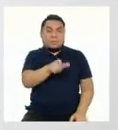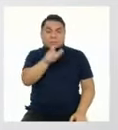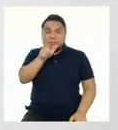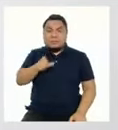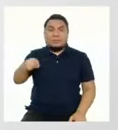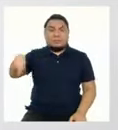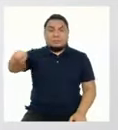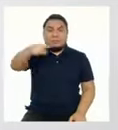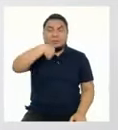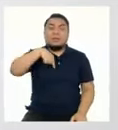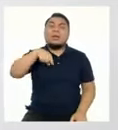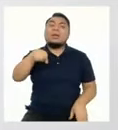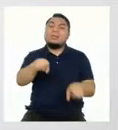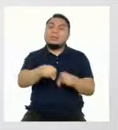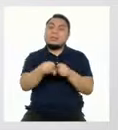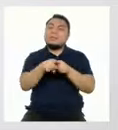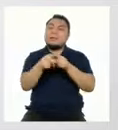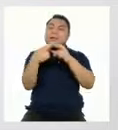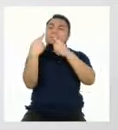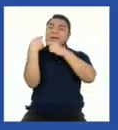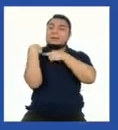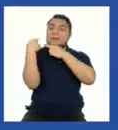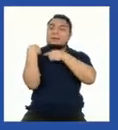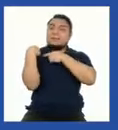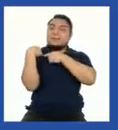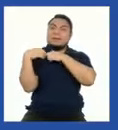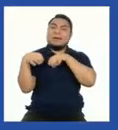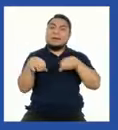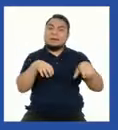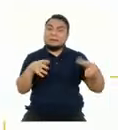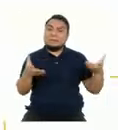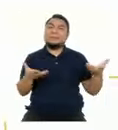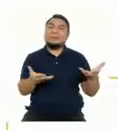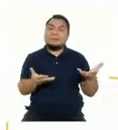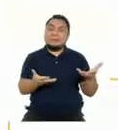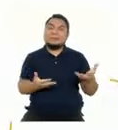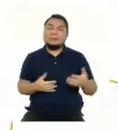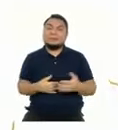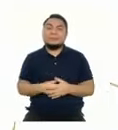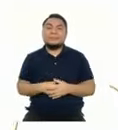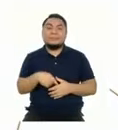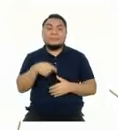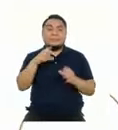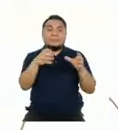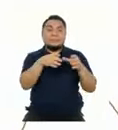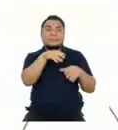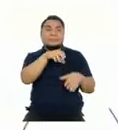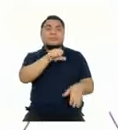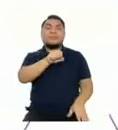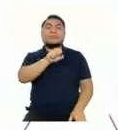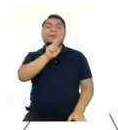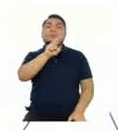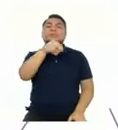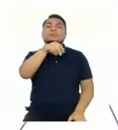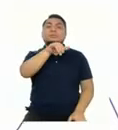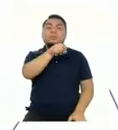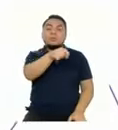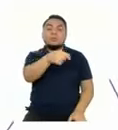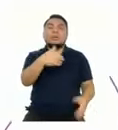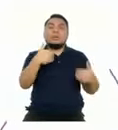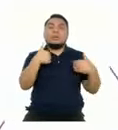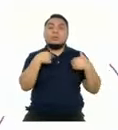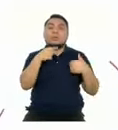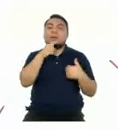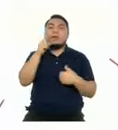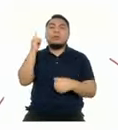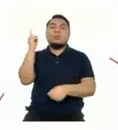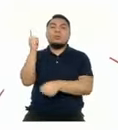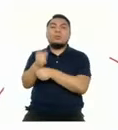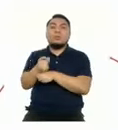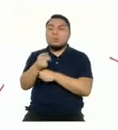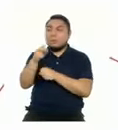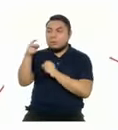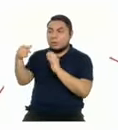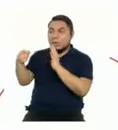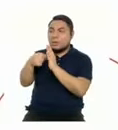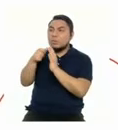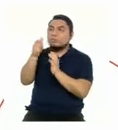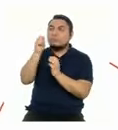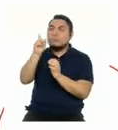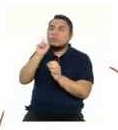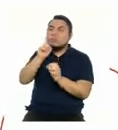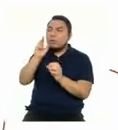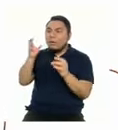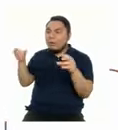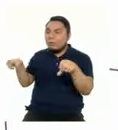también tenemos responsabilidades que cumplir. SUNAS nos pide denunciar las conexiones clandestinas,